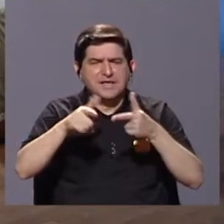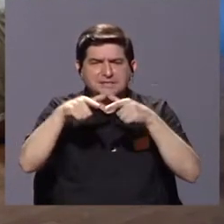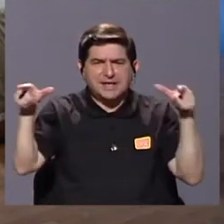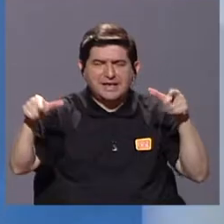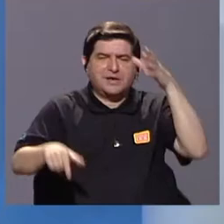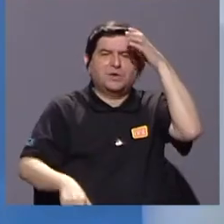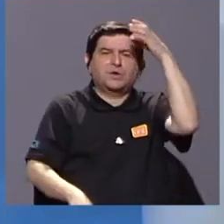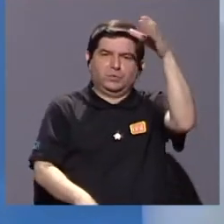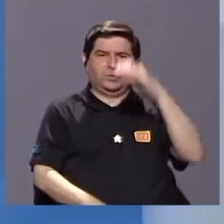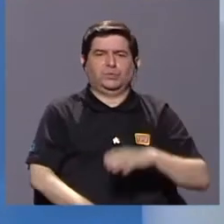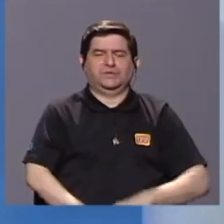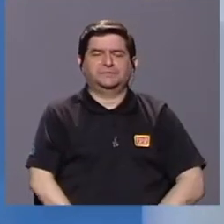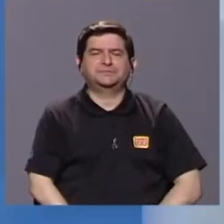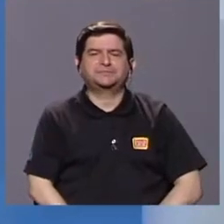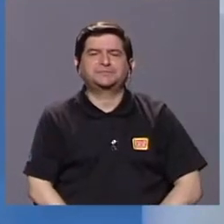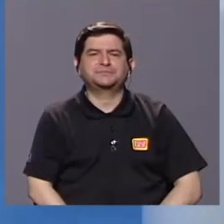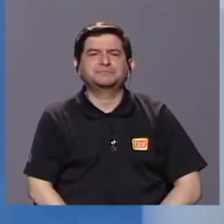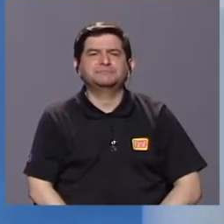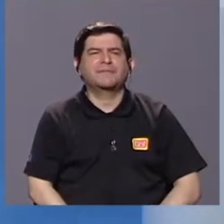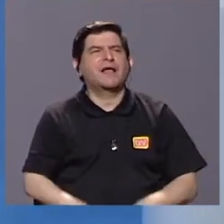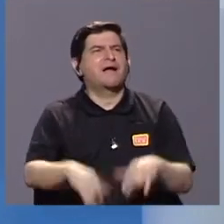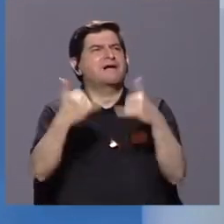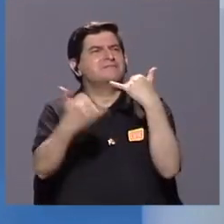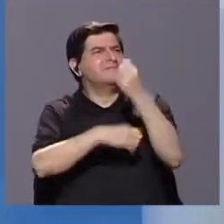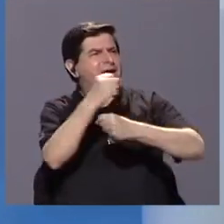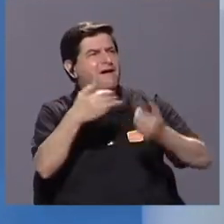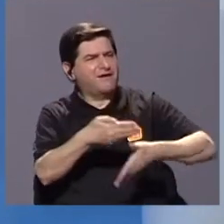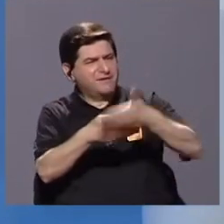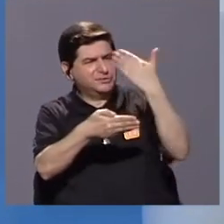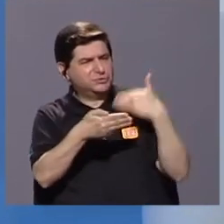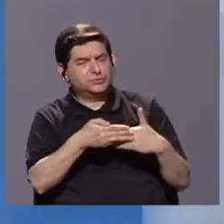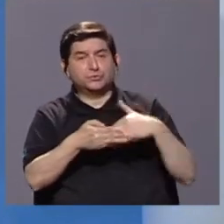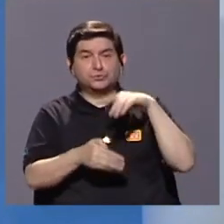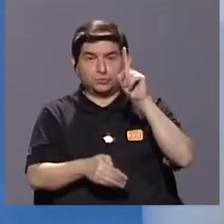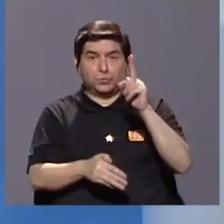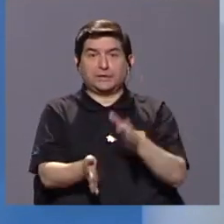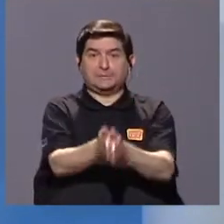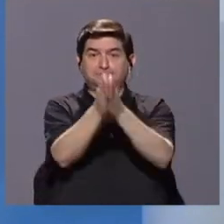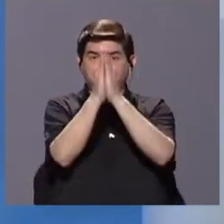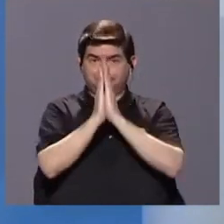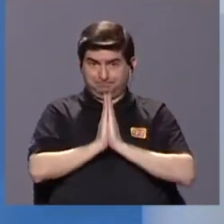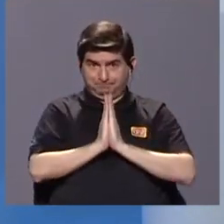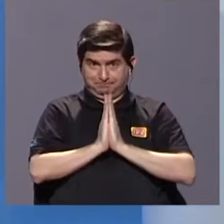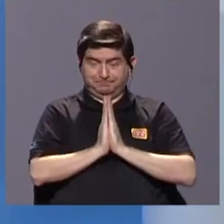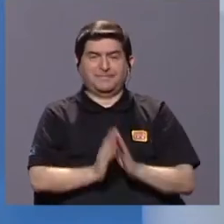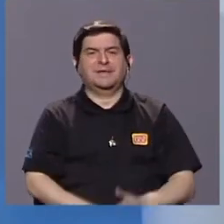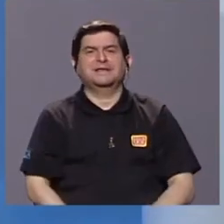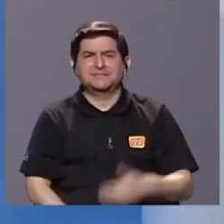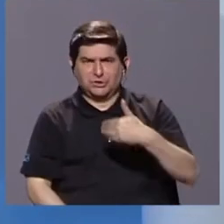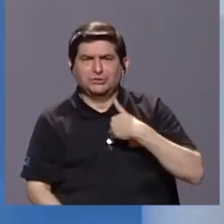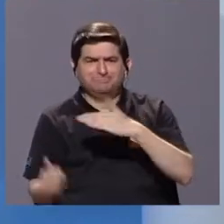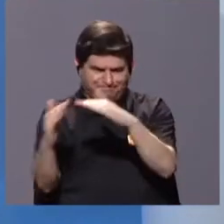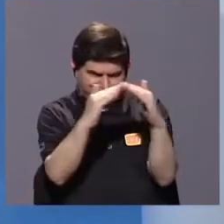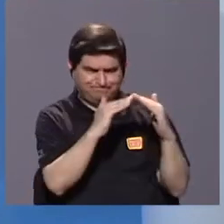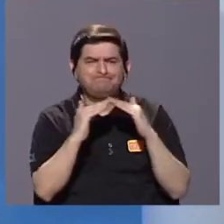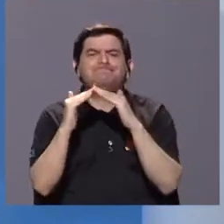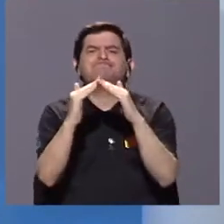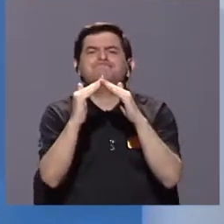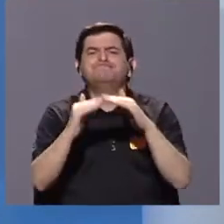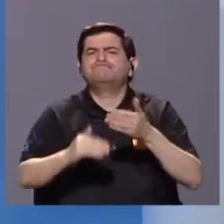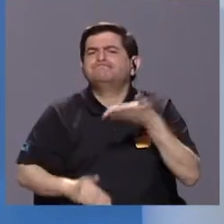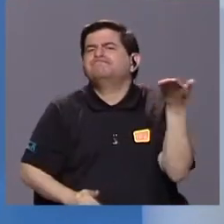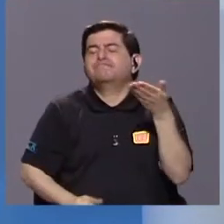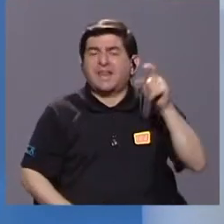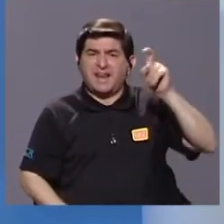cultura. Y hace ya varios años, una de las peticiones de la comunidad fue